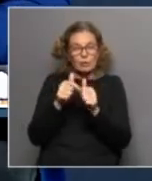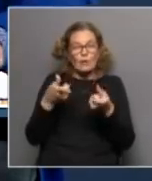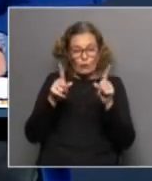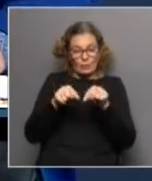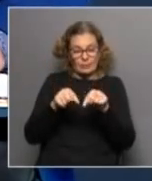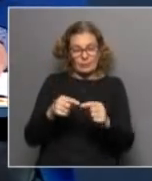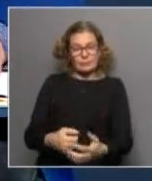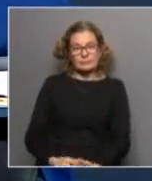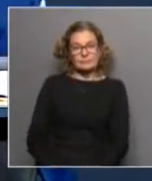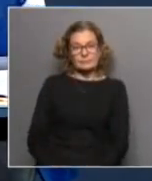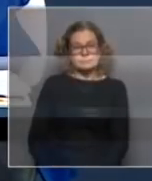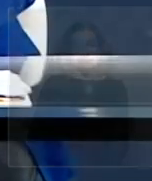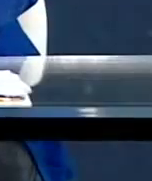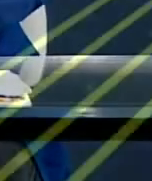venimos.